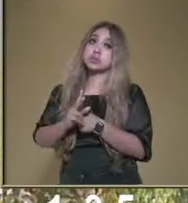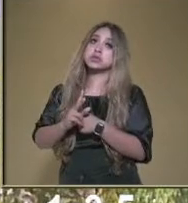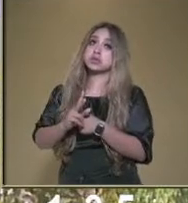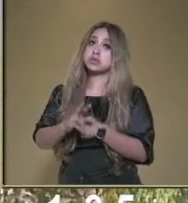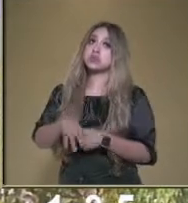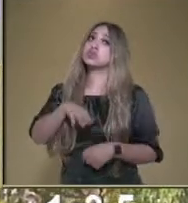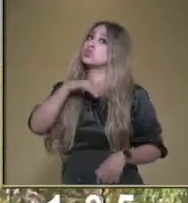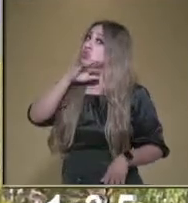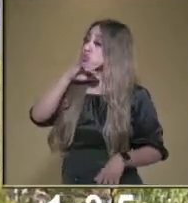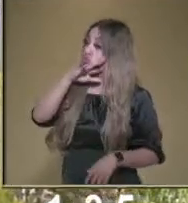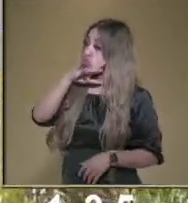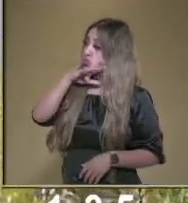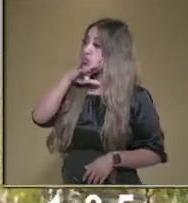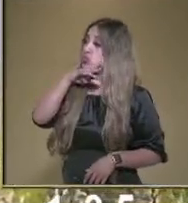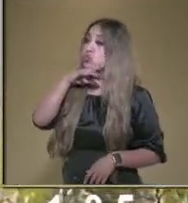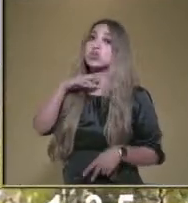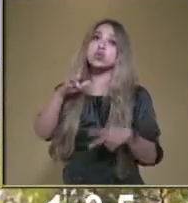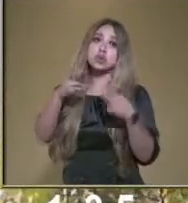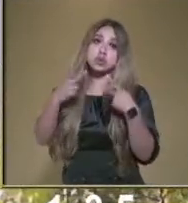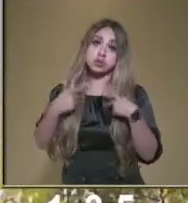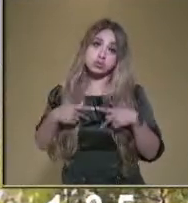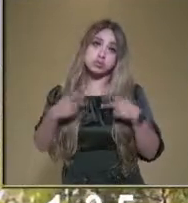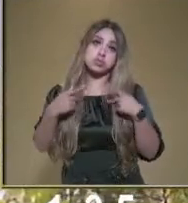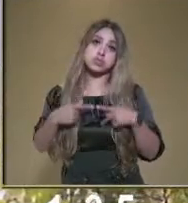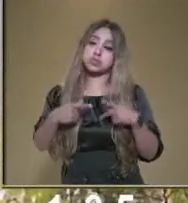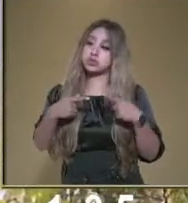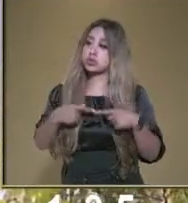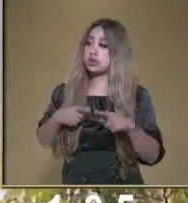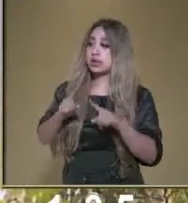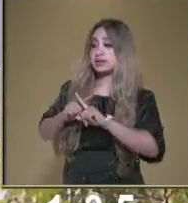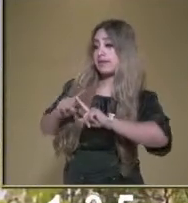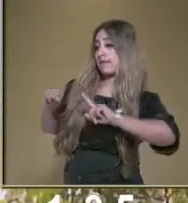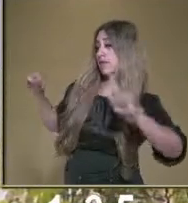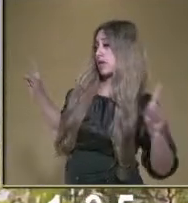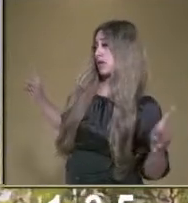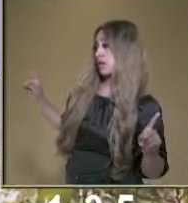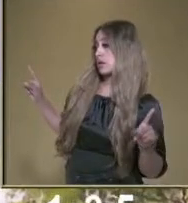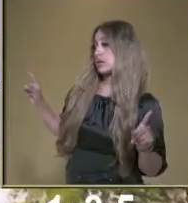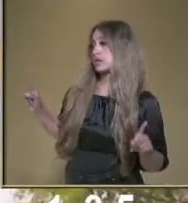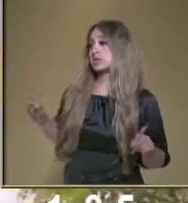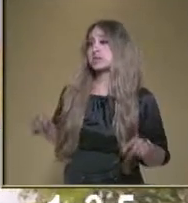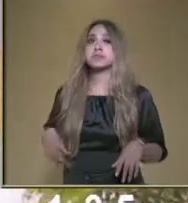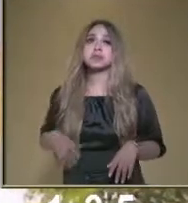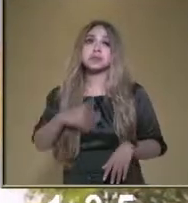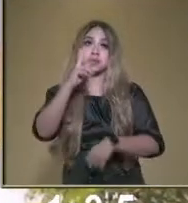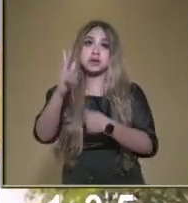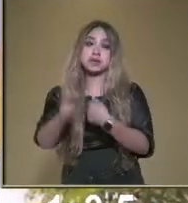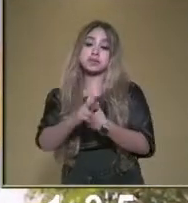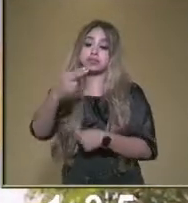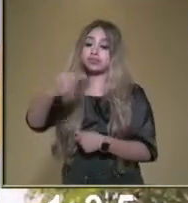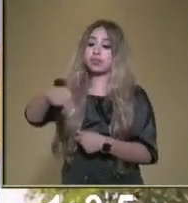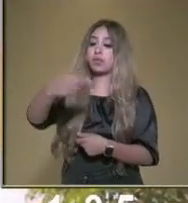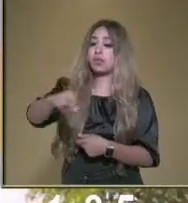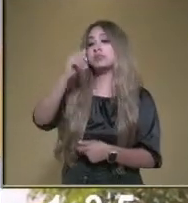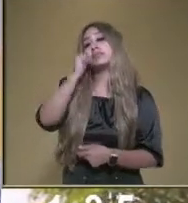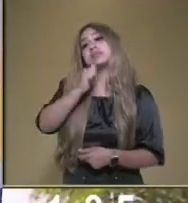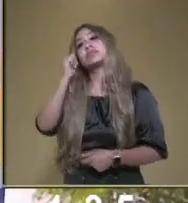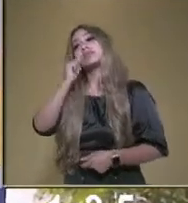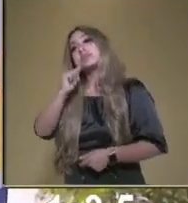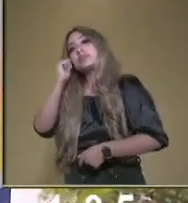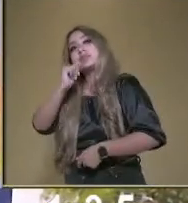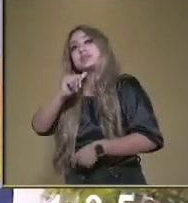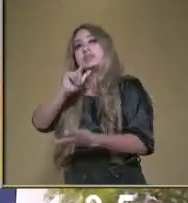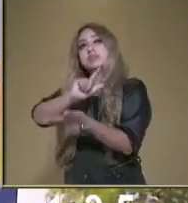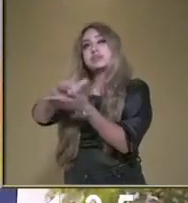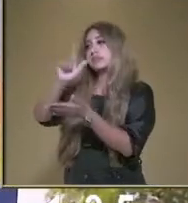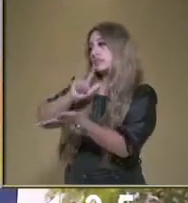lucen muy diferente a las personas de mi país. Mi país se llama siempre limpio. Pero es que nosotros no tiramos la basura en las